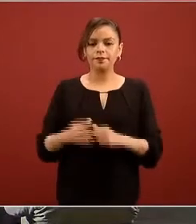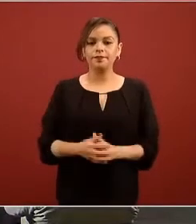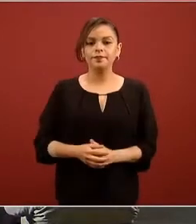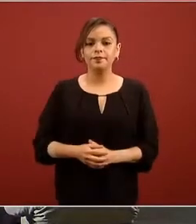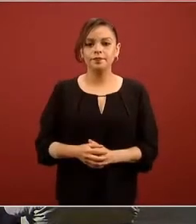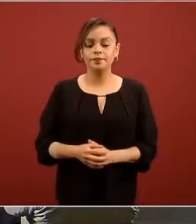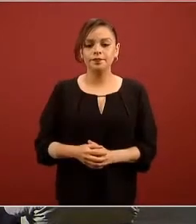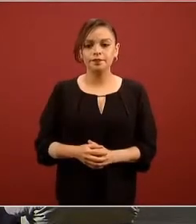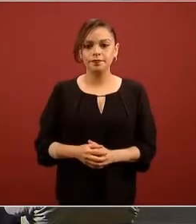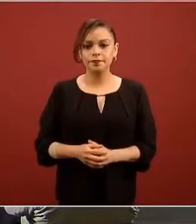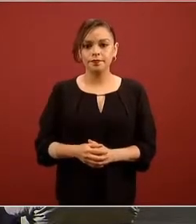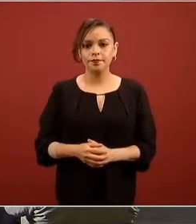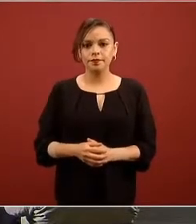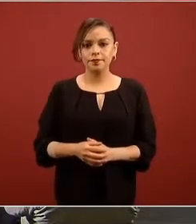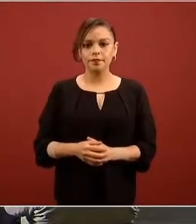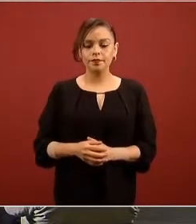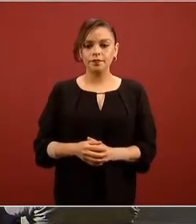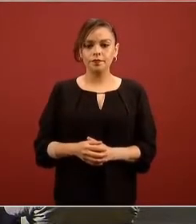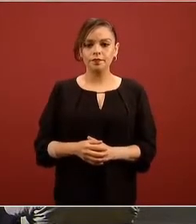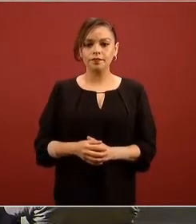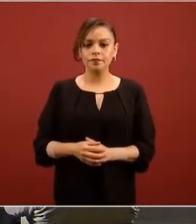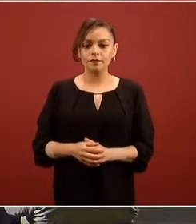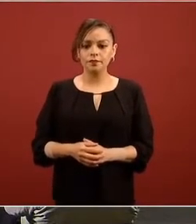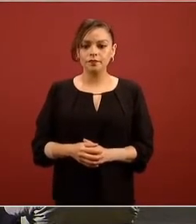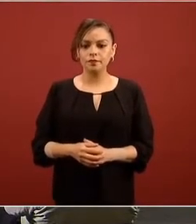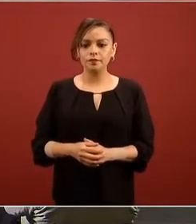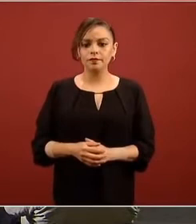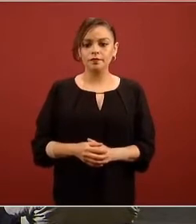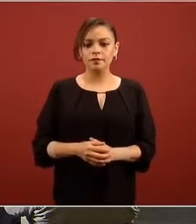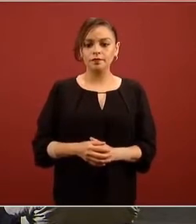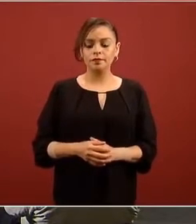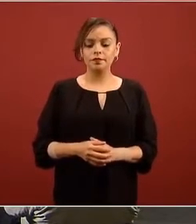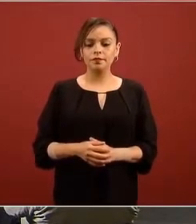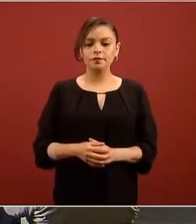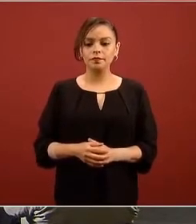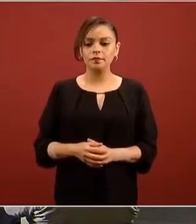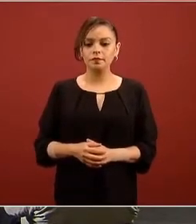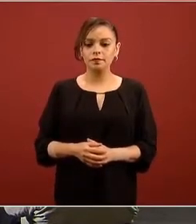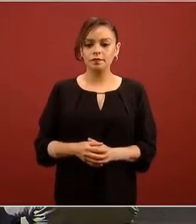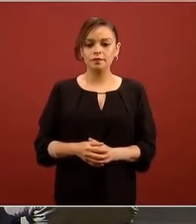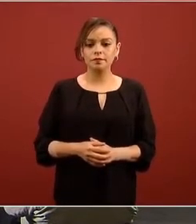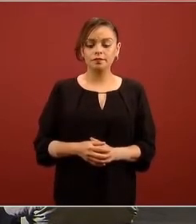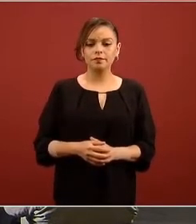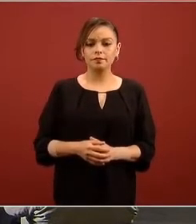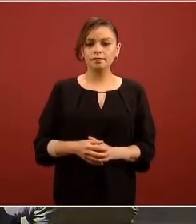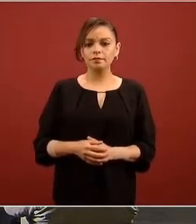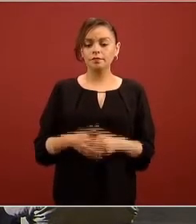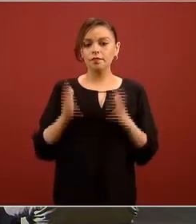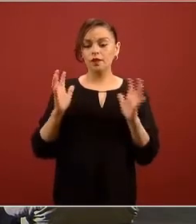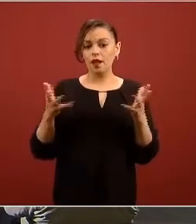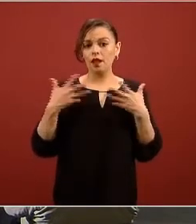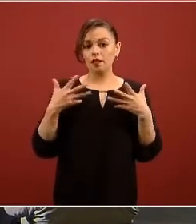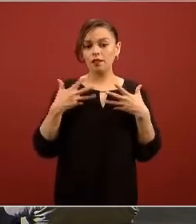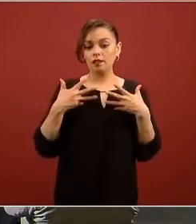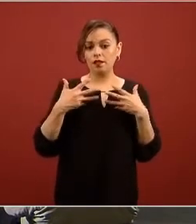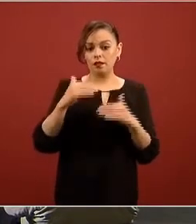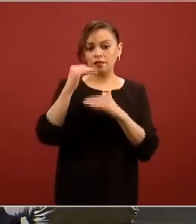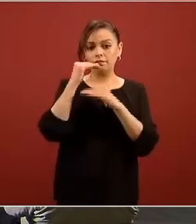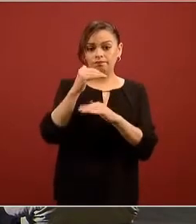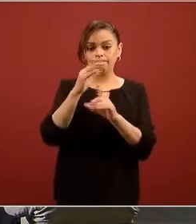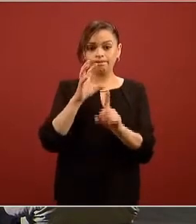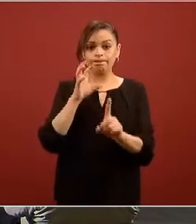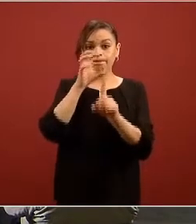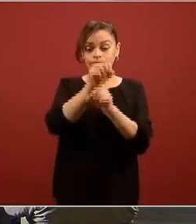bueno entonces las metas que están prácticamente pues cubiertas es la producción de estos